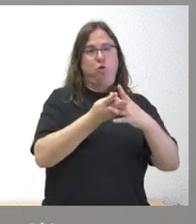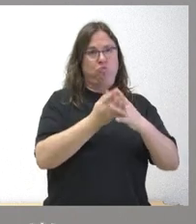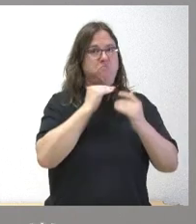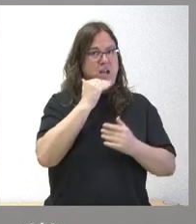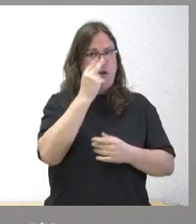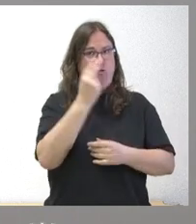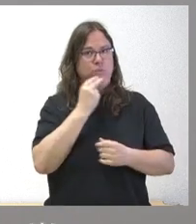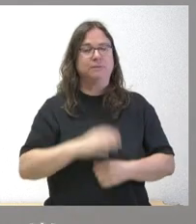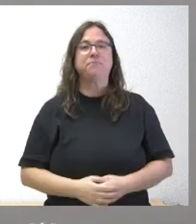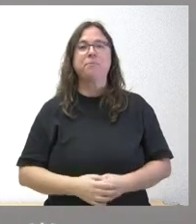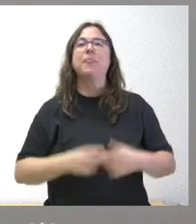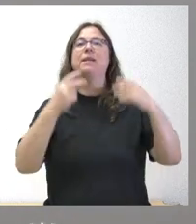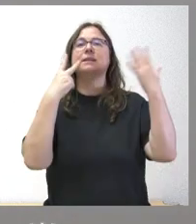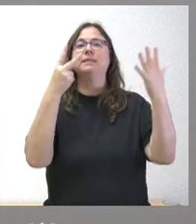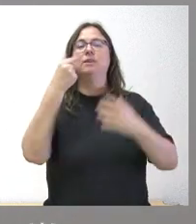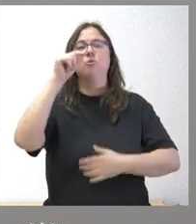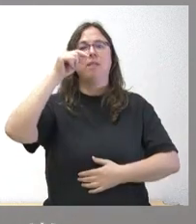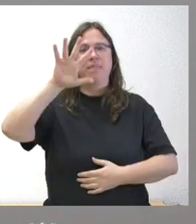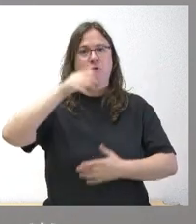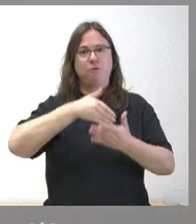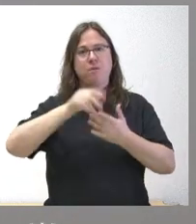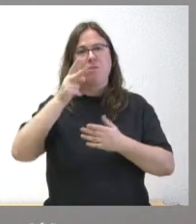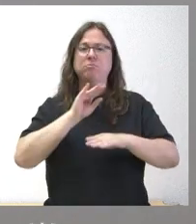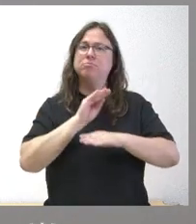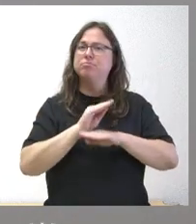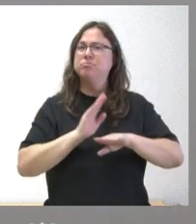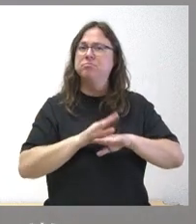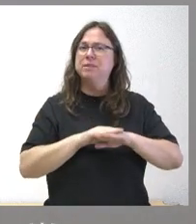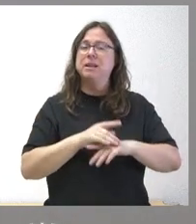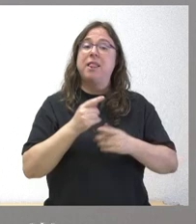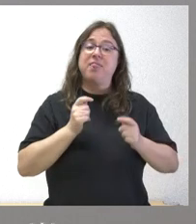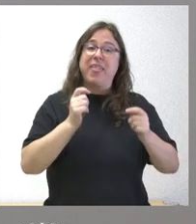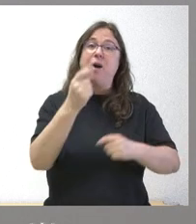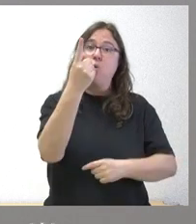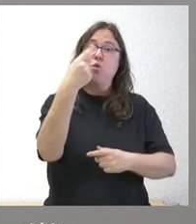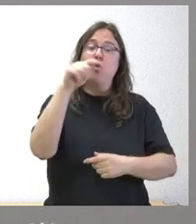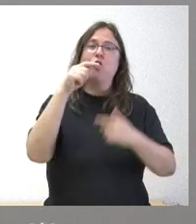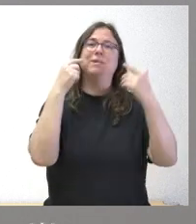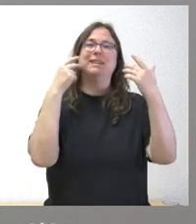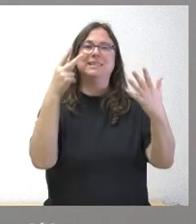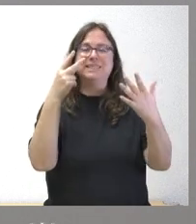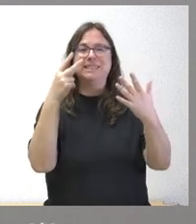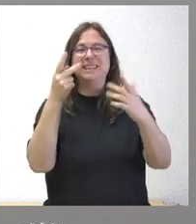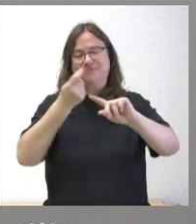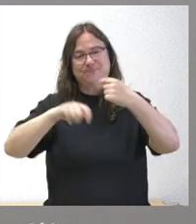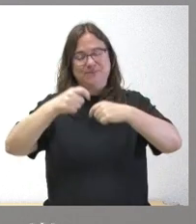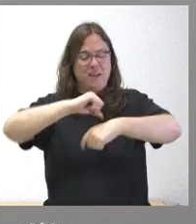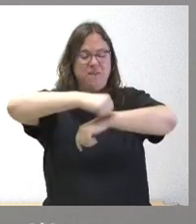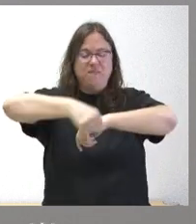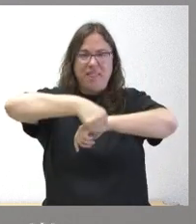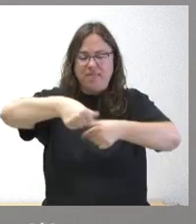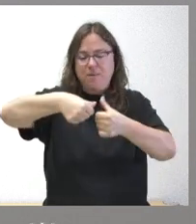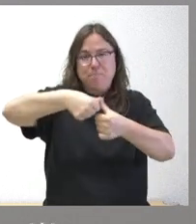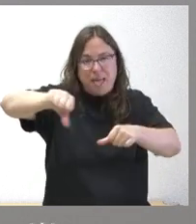7,5 millones de euros para el suministro de 1,7 millones de vendas y espadadrapos por parte del